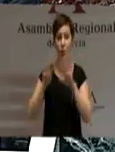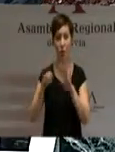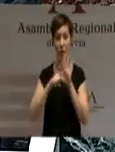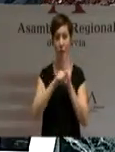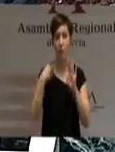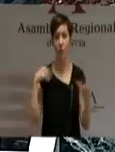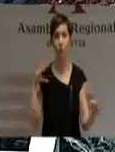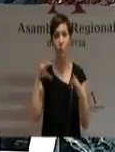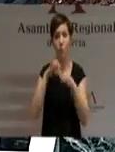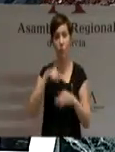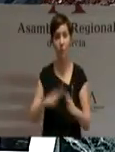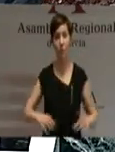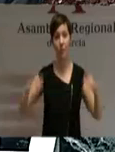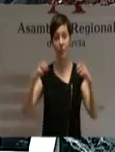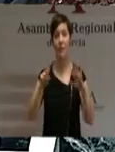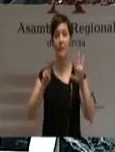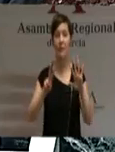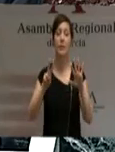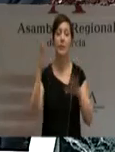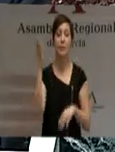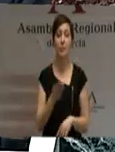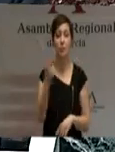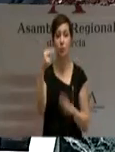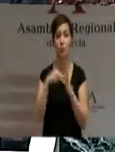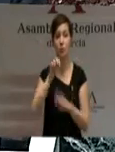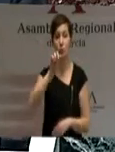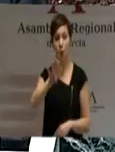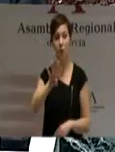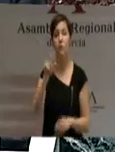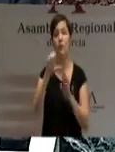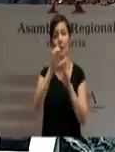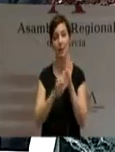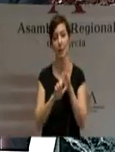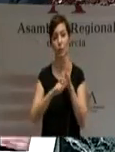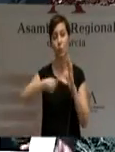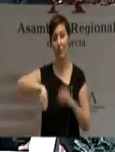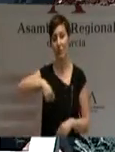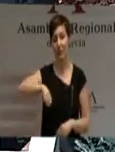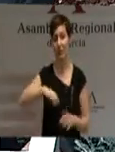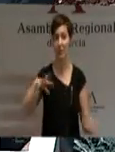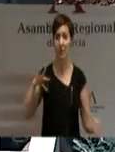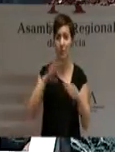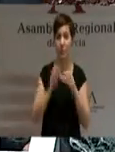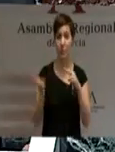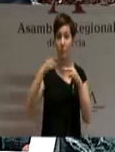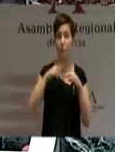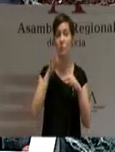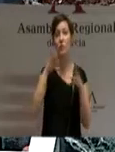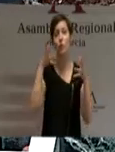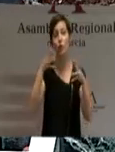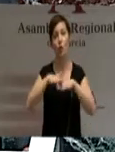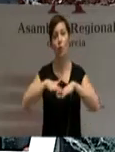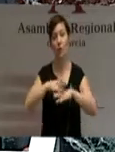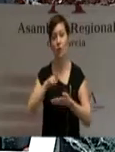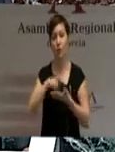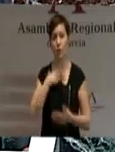y 7 de la Ley 6 barra 2004 del Estatuto del Presidente y del Consejo de Gobierno de la Región de